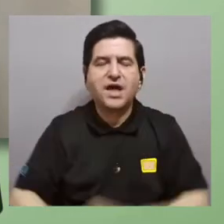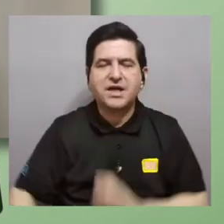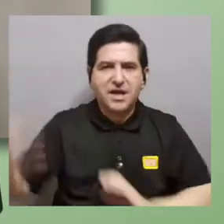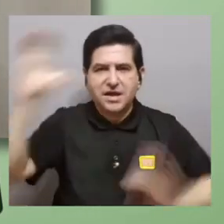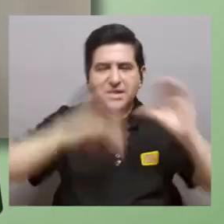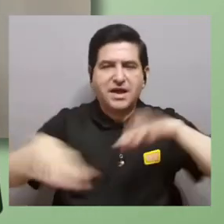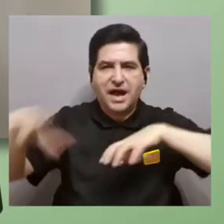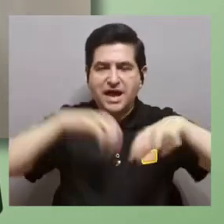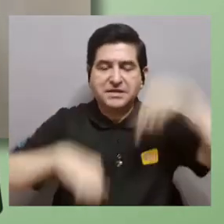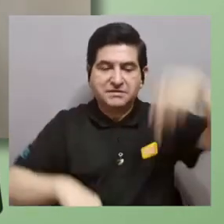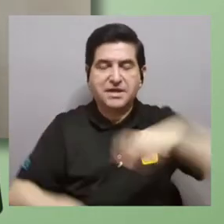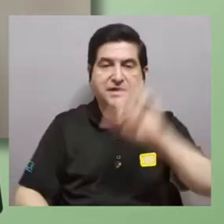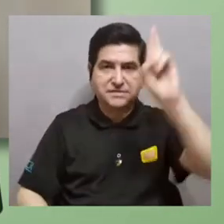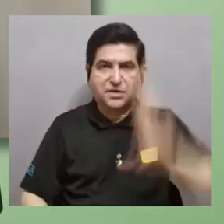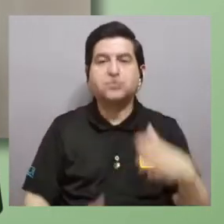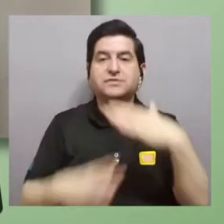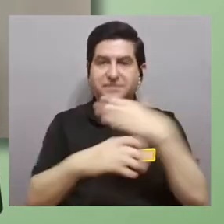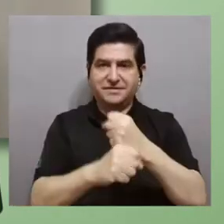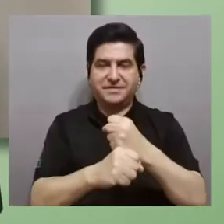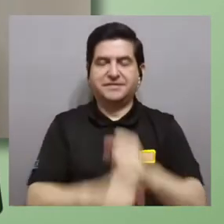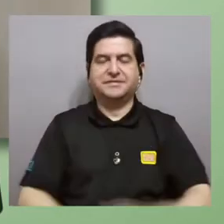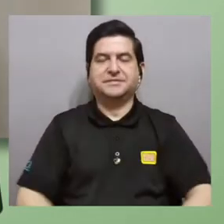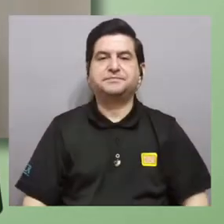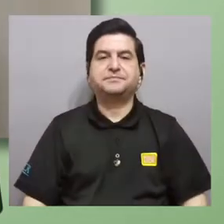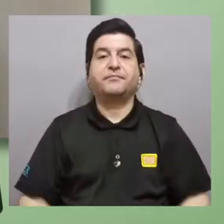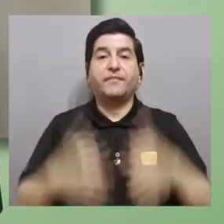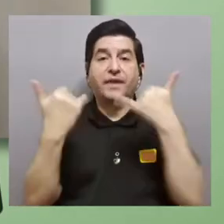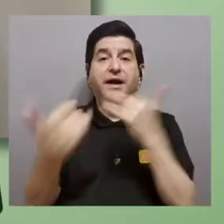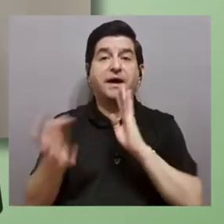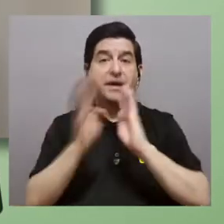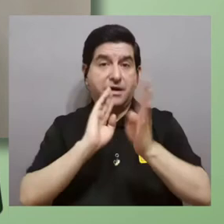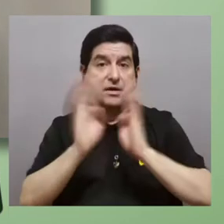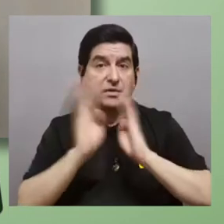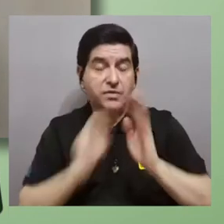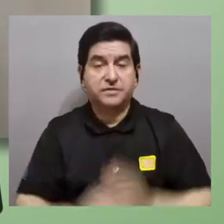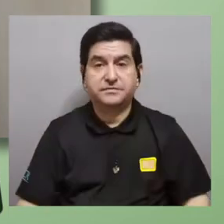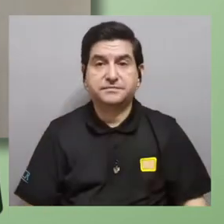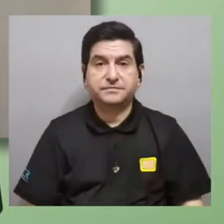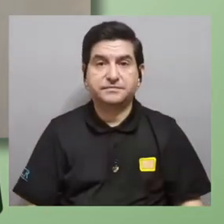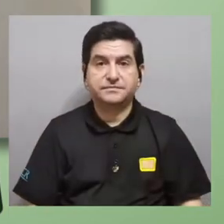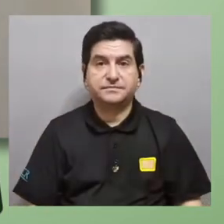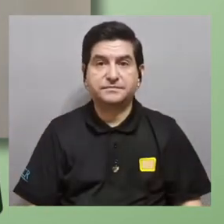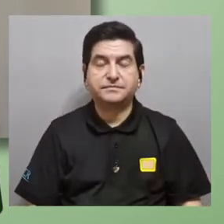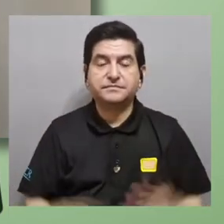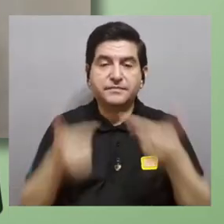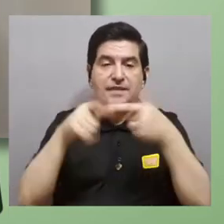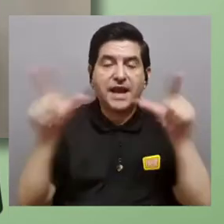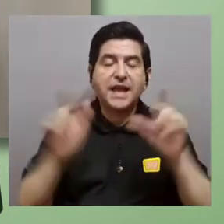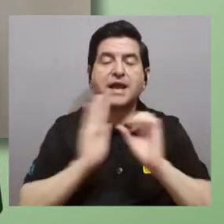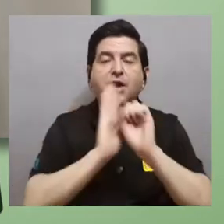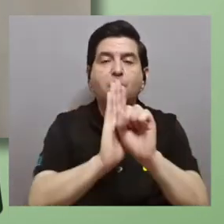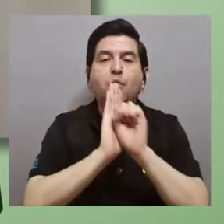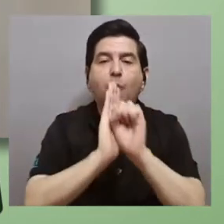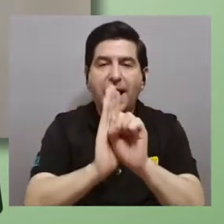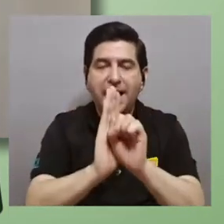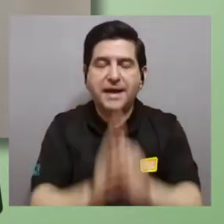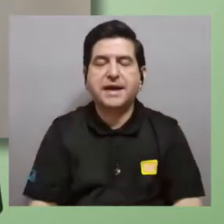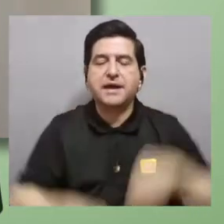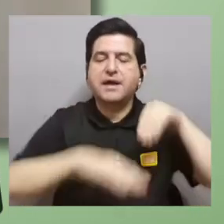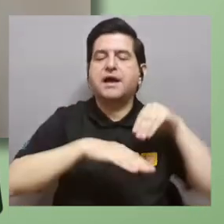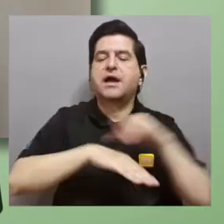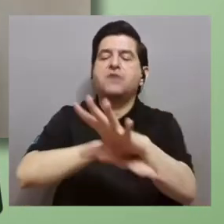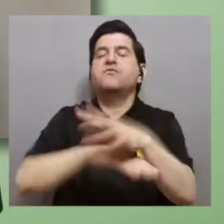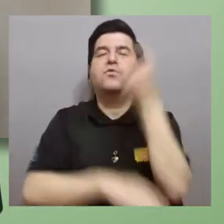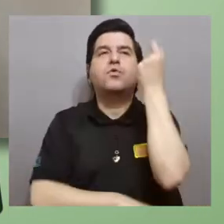en divulgación de ciencia organizando eventos acá en Costa Rica. Vamos a hablar más específicamente de lo que es el lenguaje